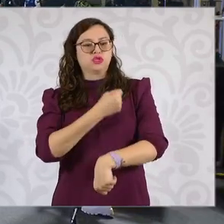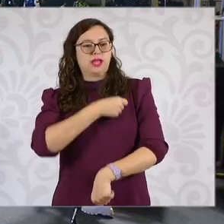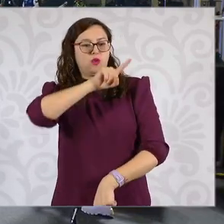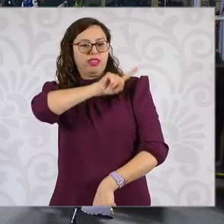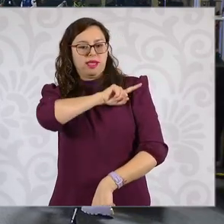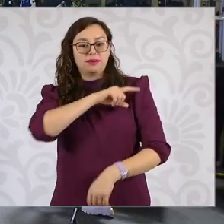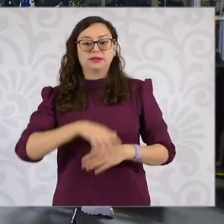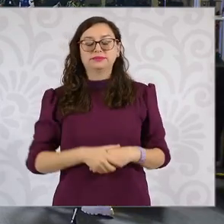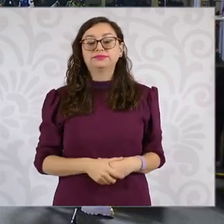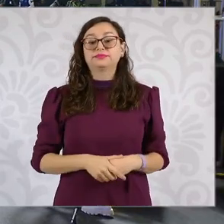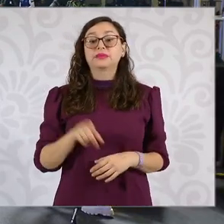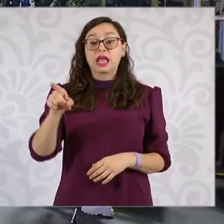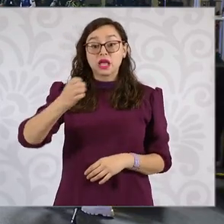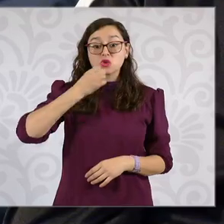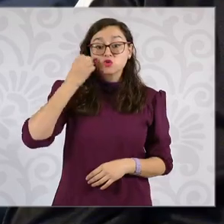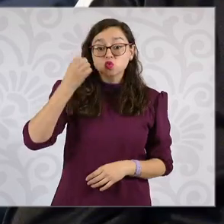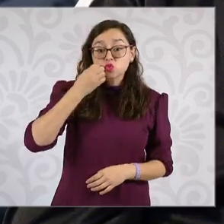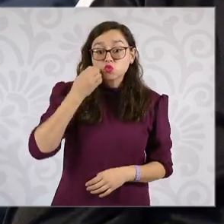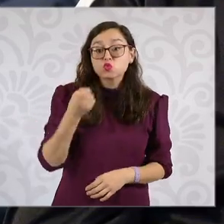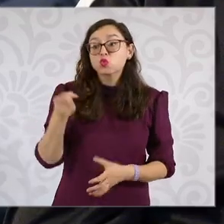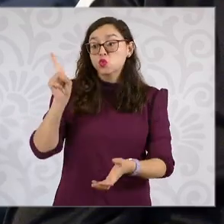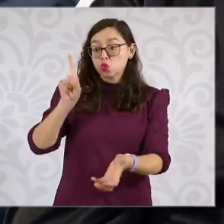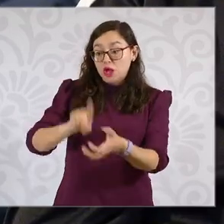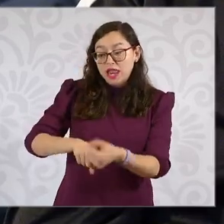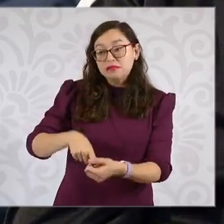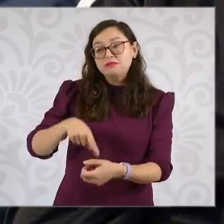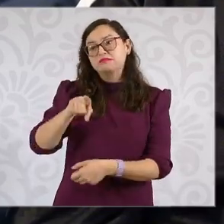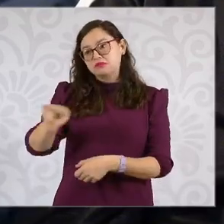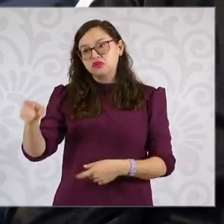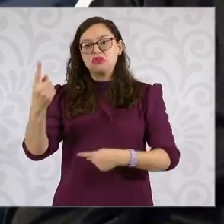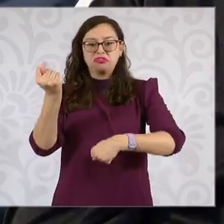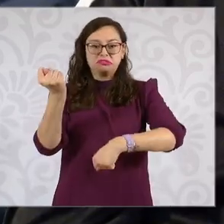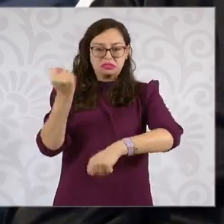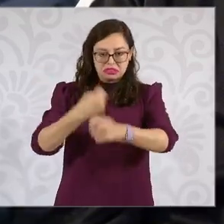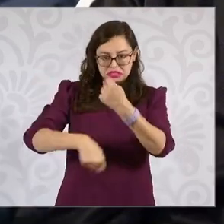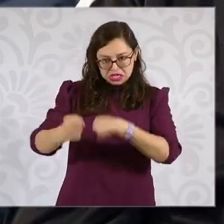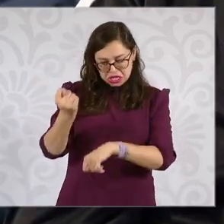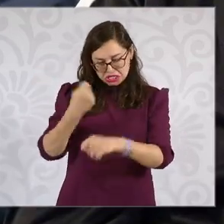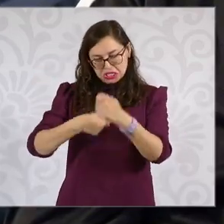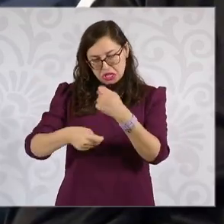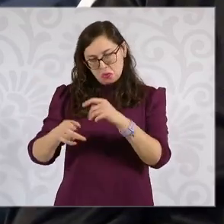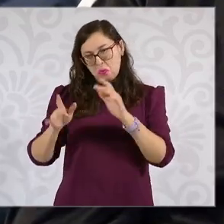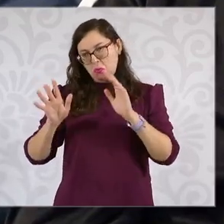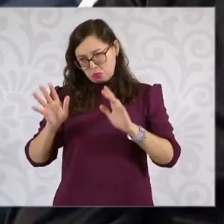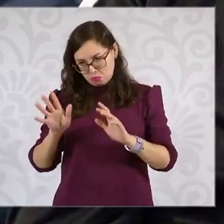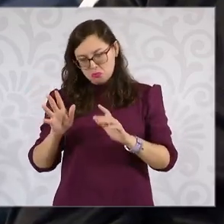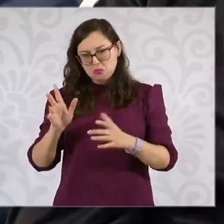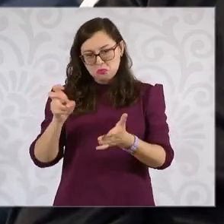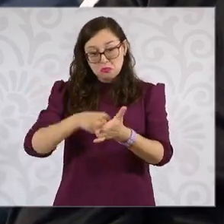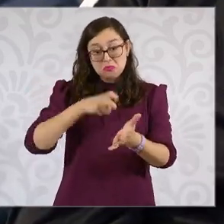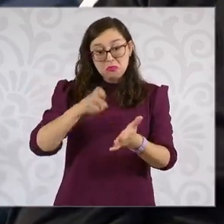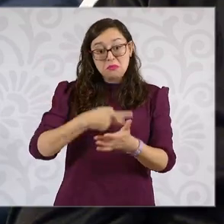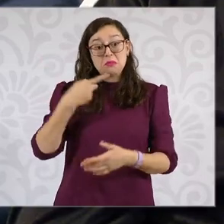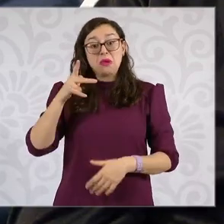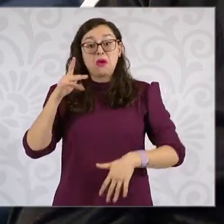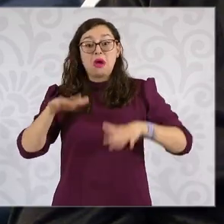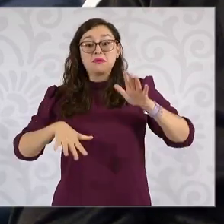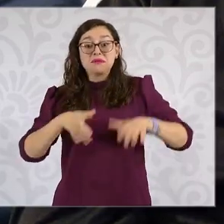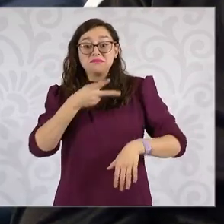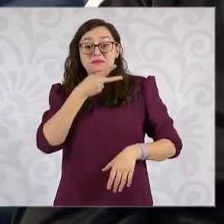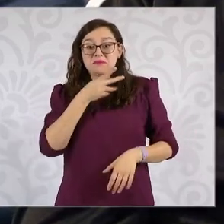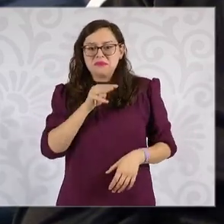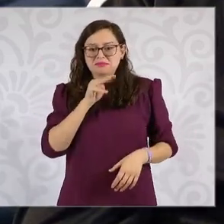si mamá o papá deciden enviarle un lunch no saludable que contiene estos ingredientes críticos que le llaman los